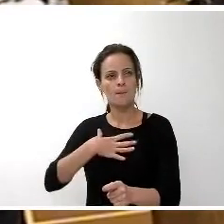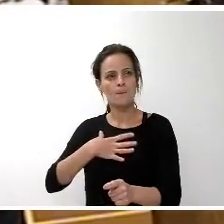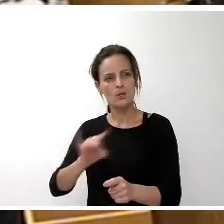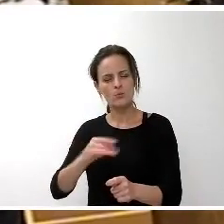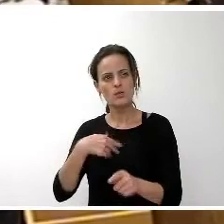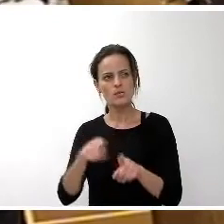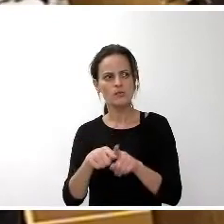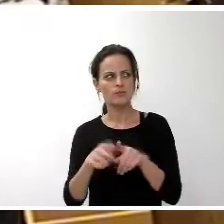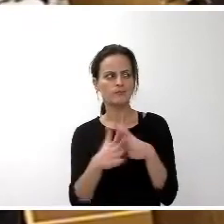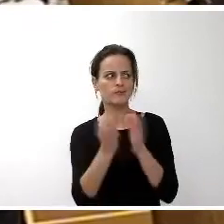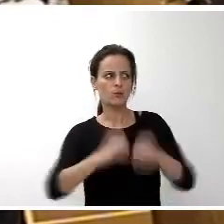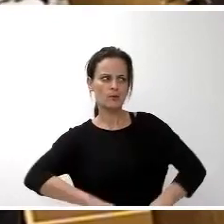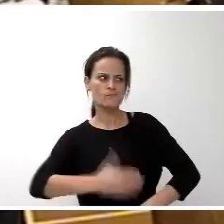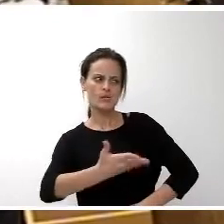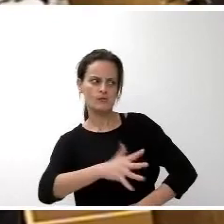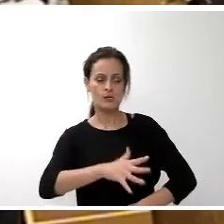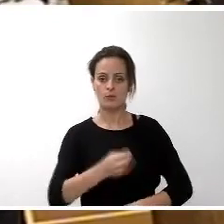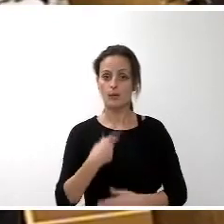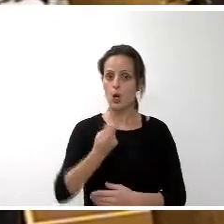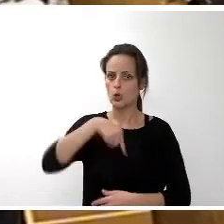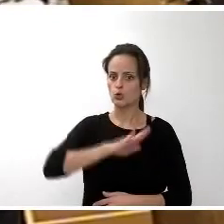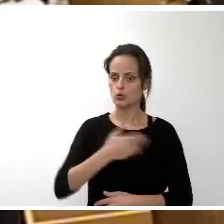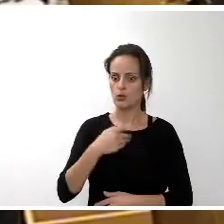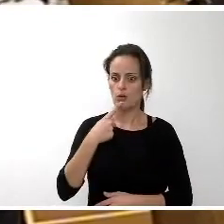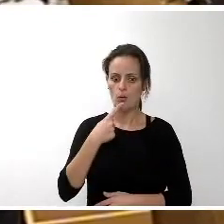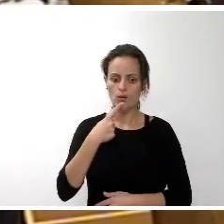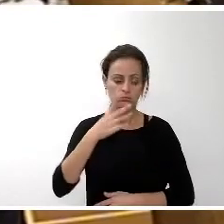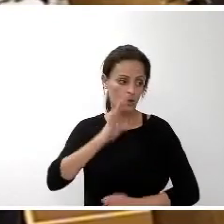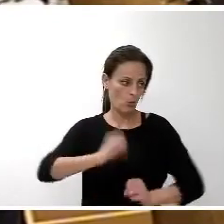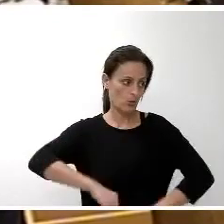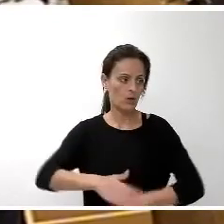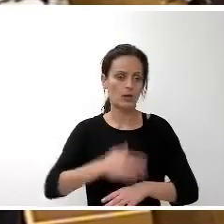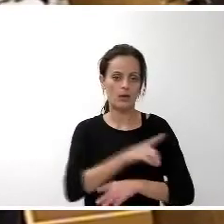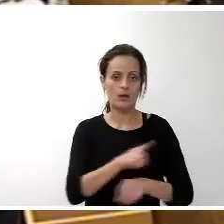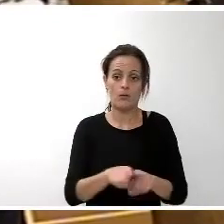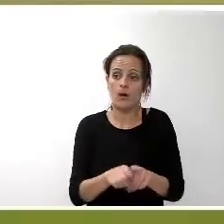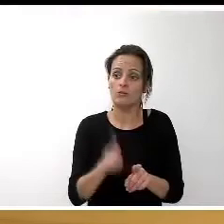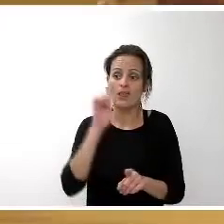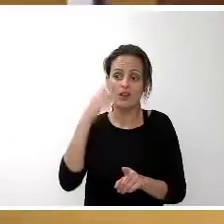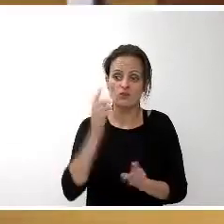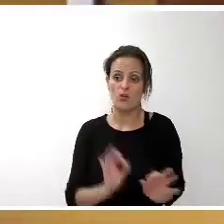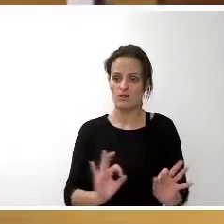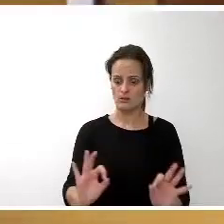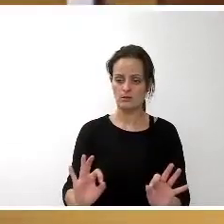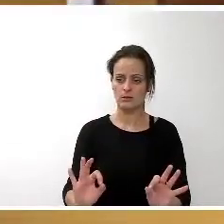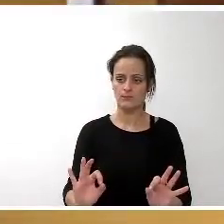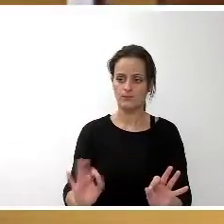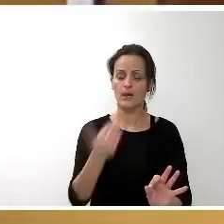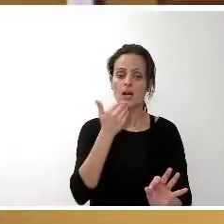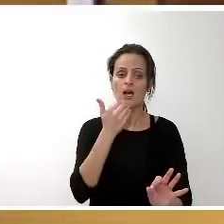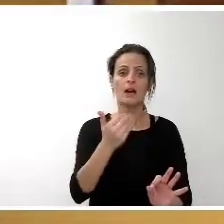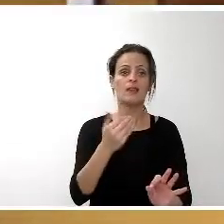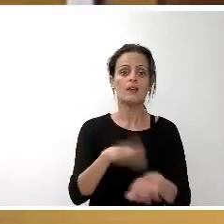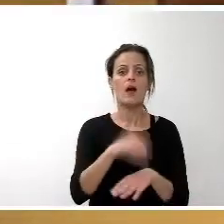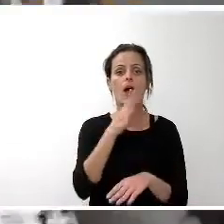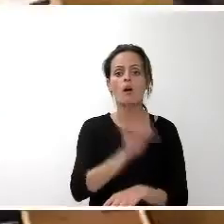conforme con las acciones pero estoy convencido que estamos de acuerdo con el diagnóstico Muchas gracias señor consejero por el grupo de coalición canaria para cerrar